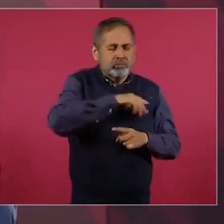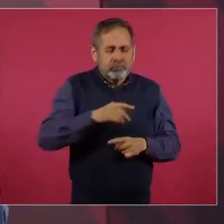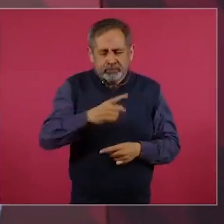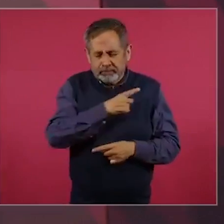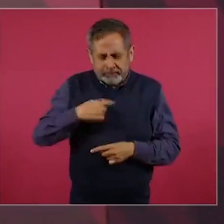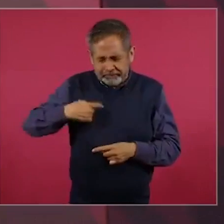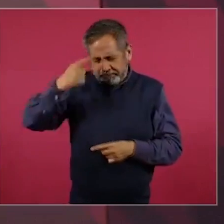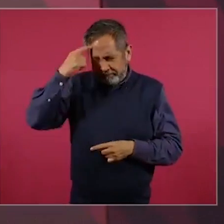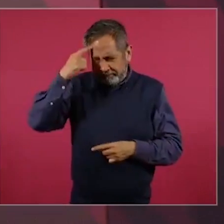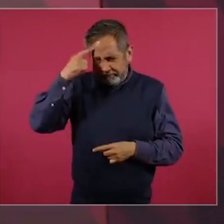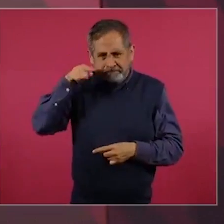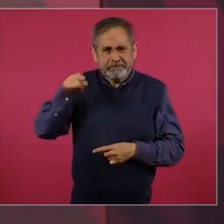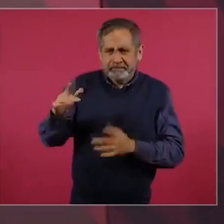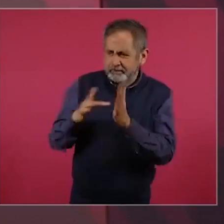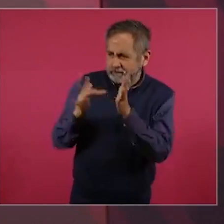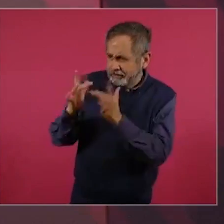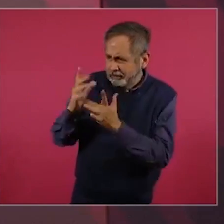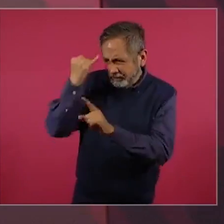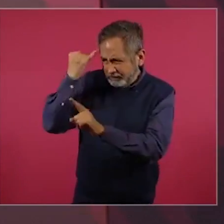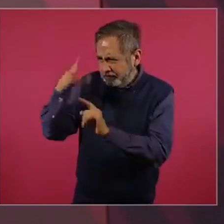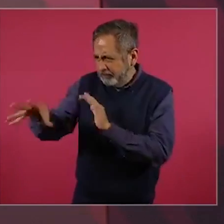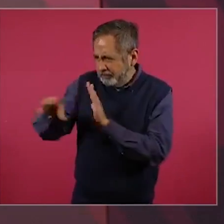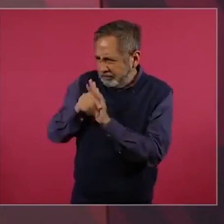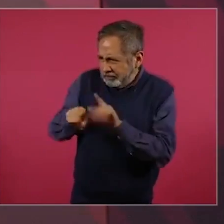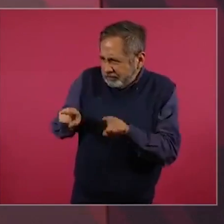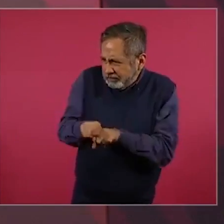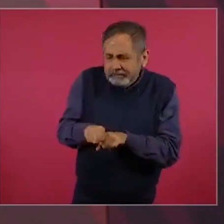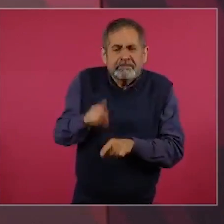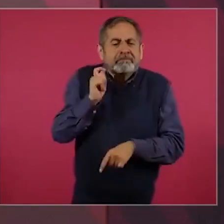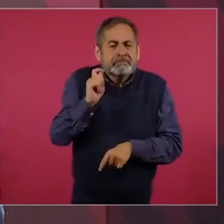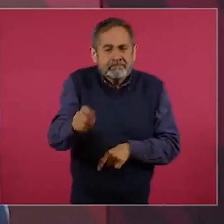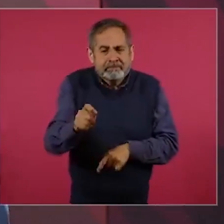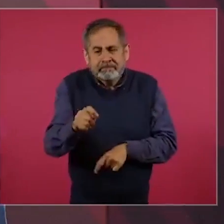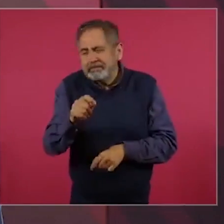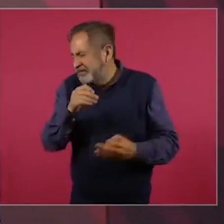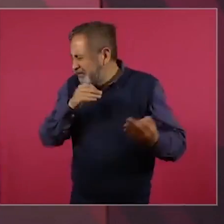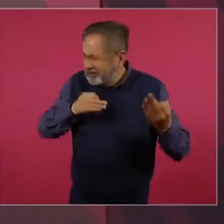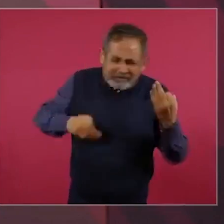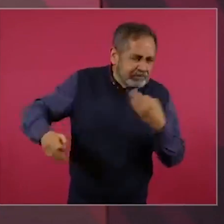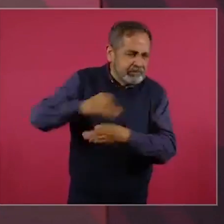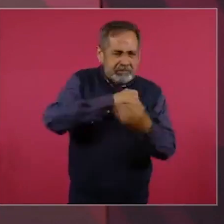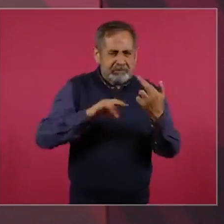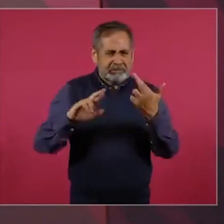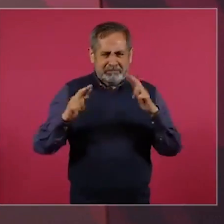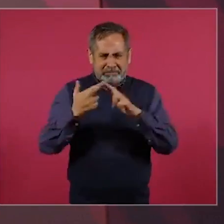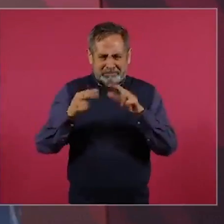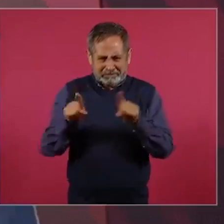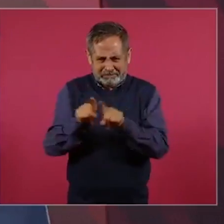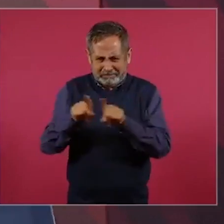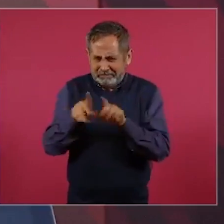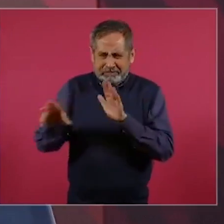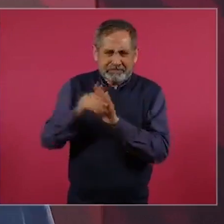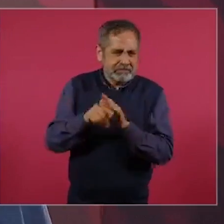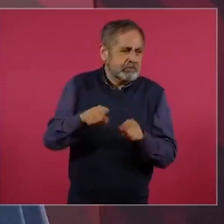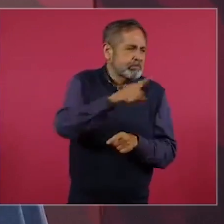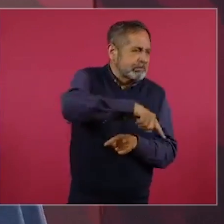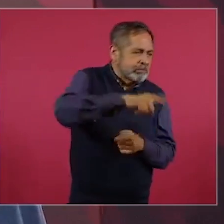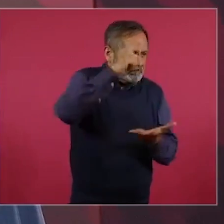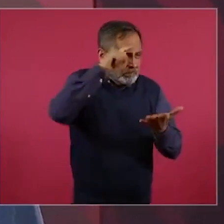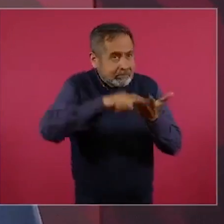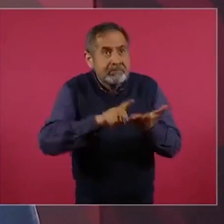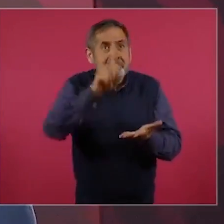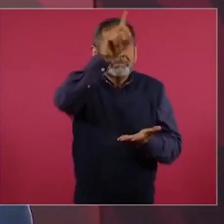cristiano, que tiene que ver con todas las religiones y con los no creyentes,